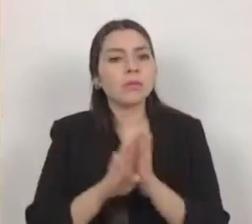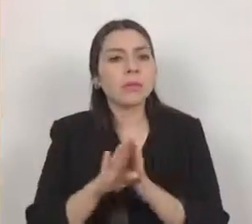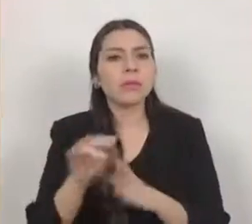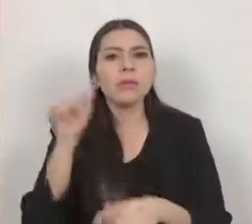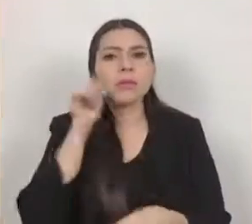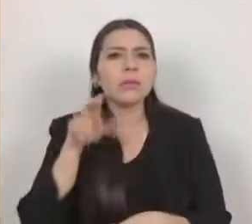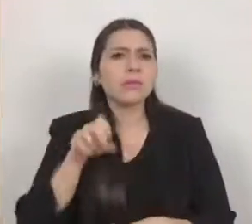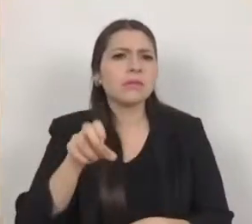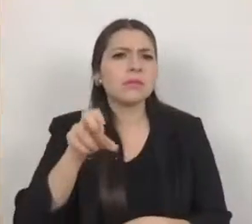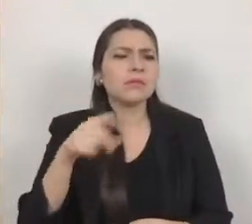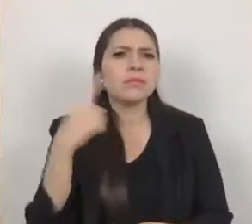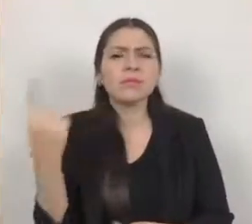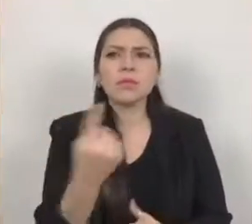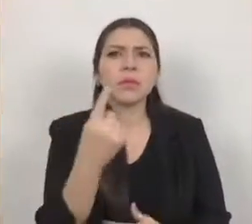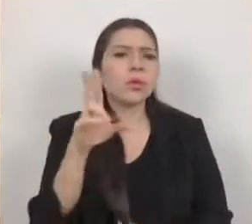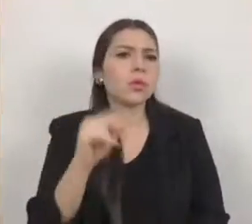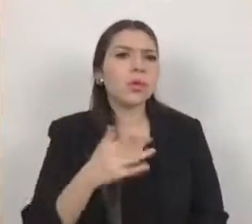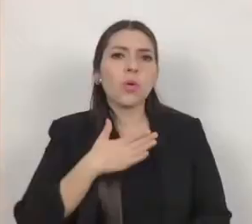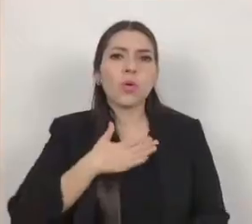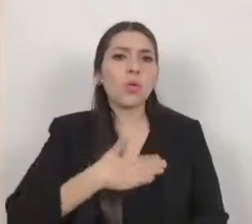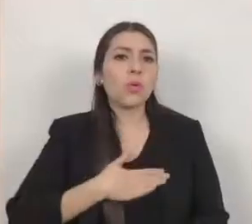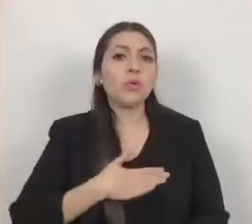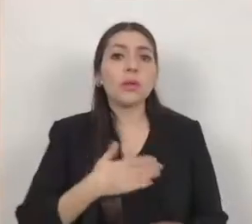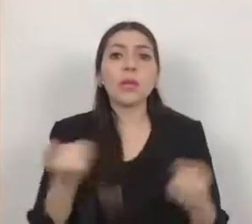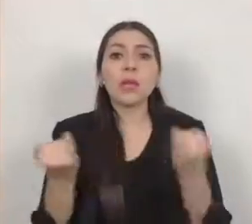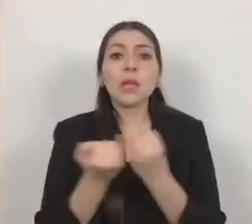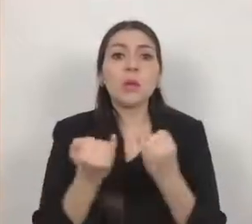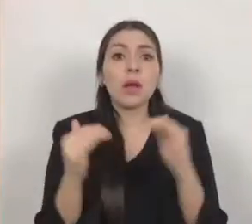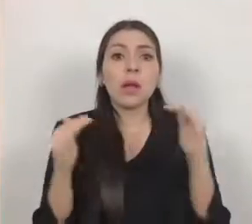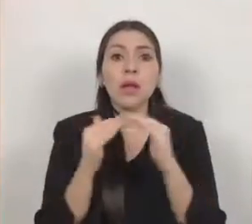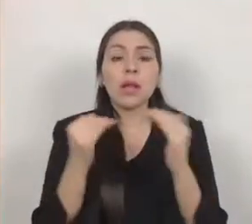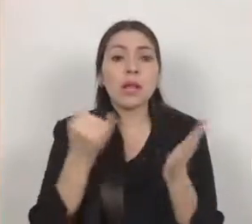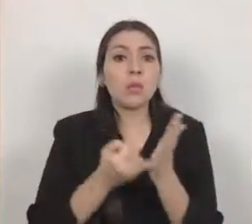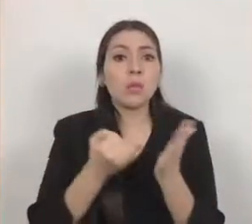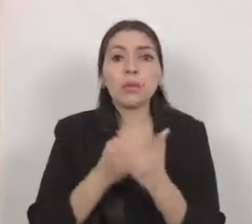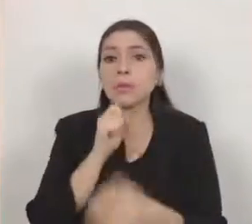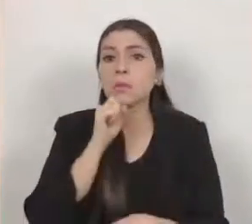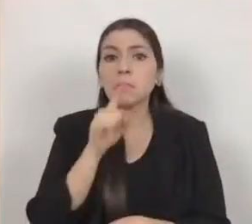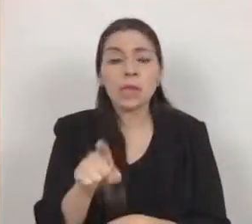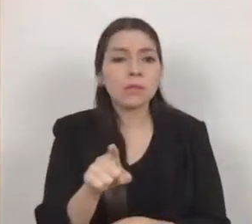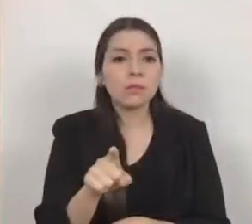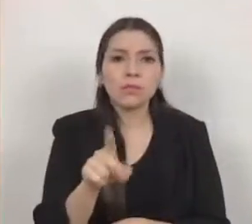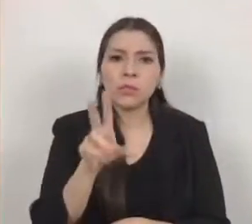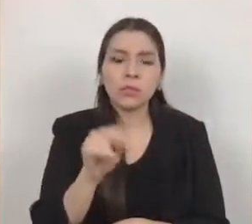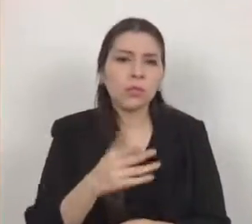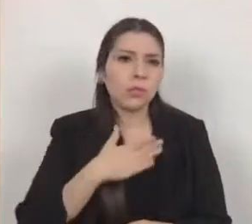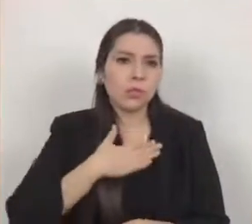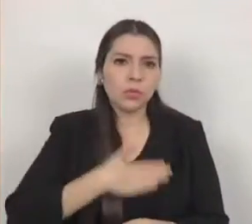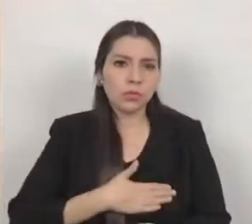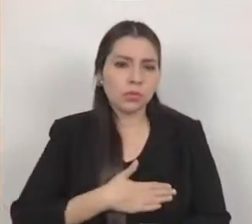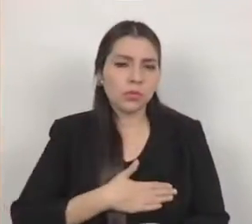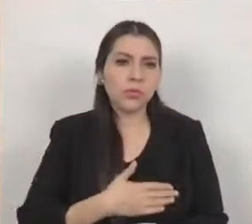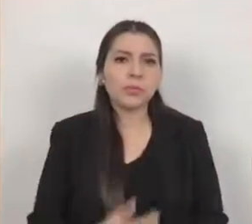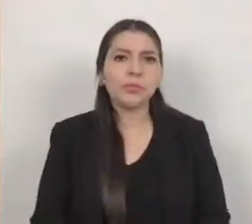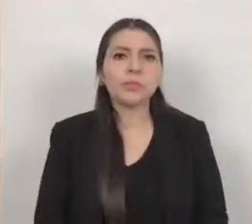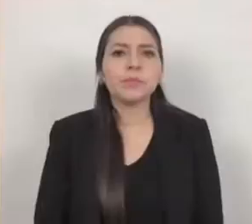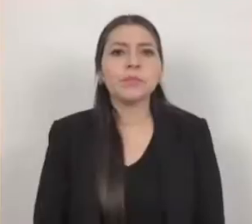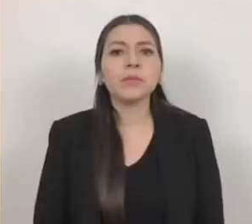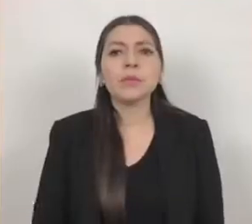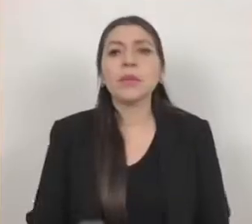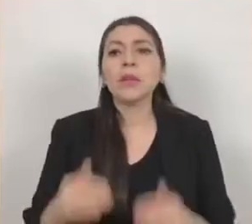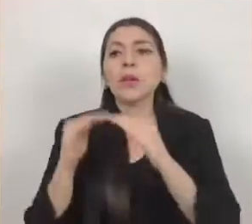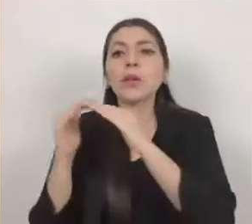que se le cobren los mismos impuestos derechos o cualquier aportación fiscal que se cobran a la